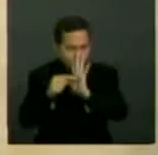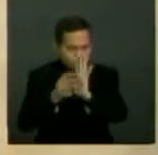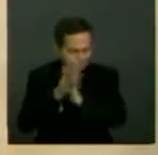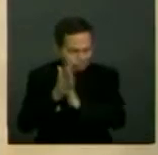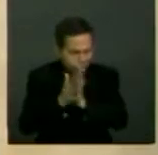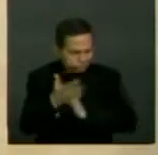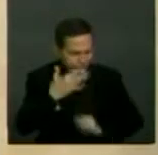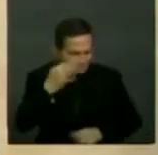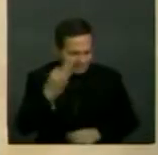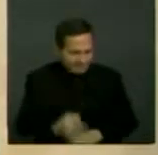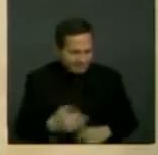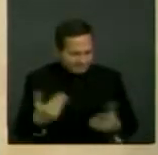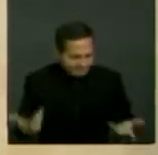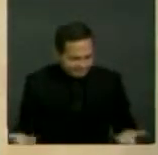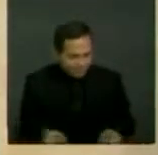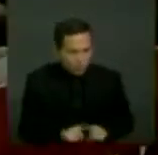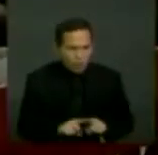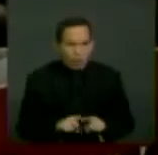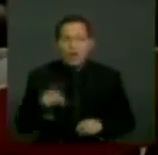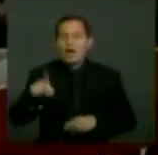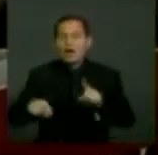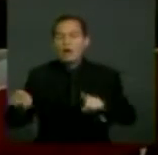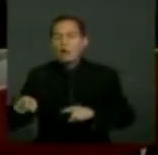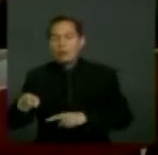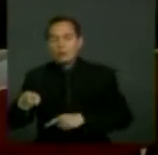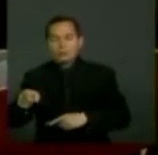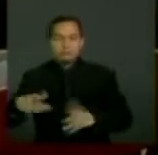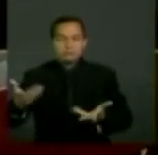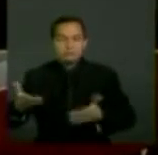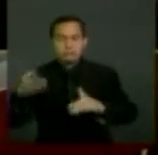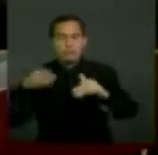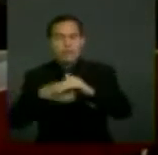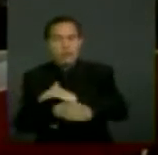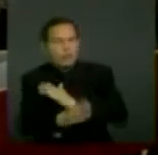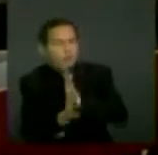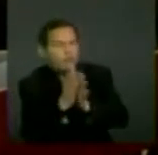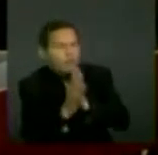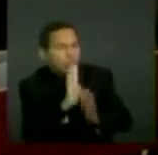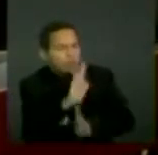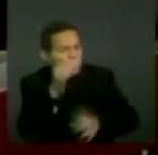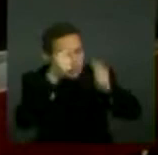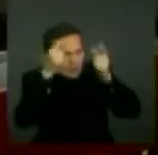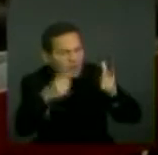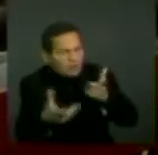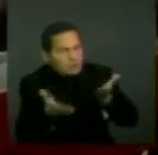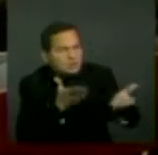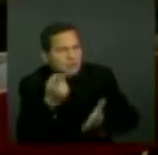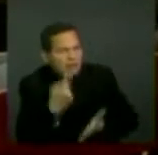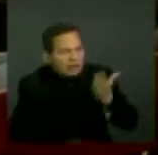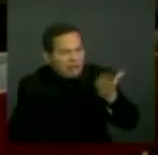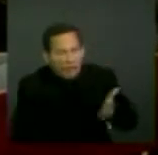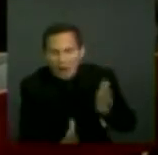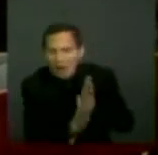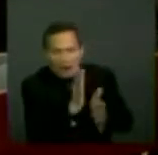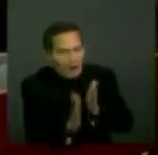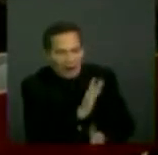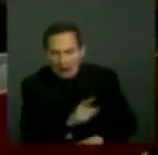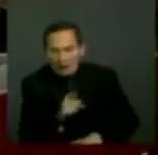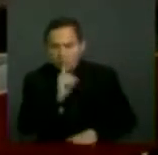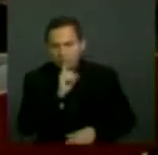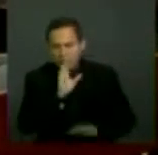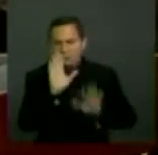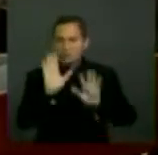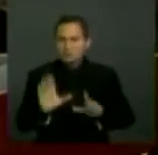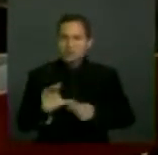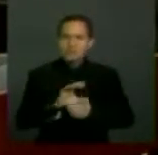incluyen la falta de acceso a la información sobre los servicios ofrecidos por el Estado. Los materiales informativos sobre los servicios ciudadanos